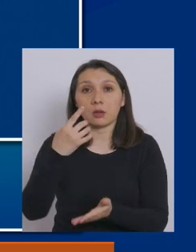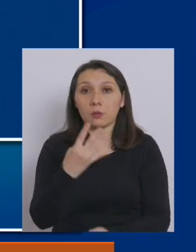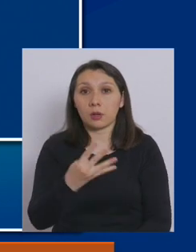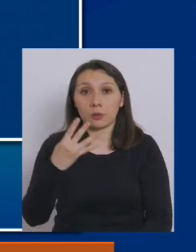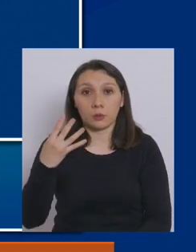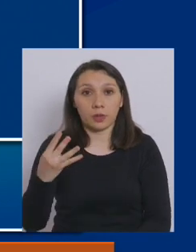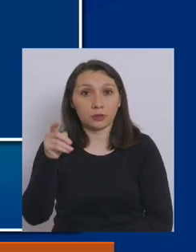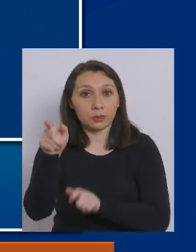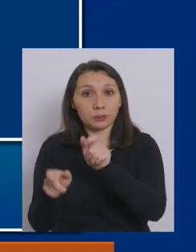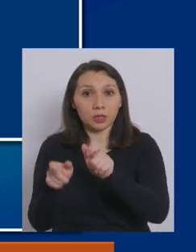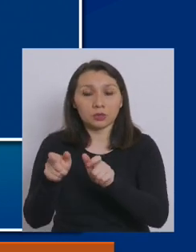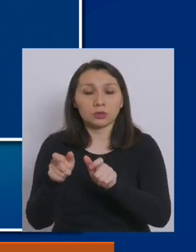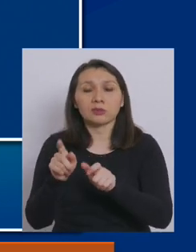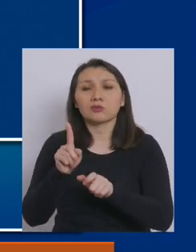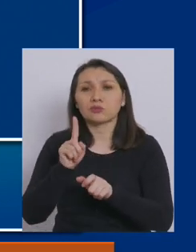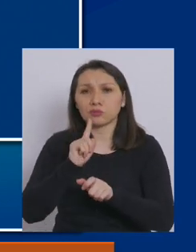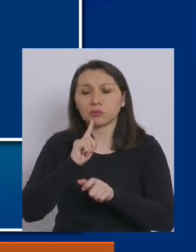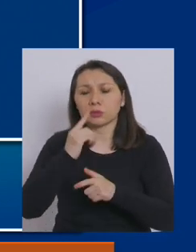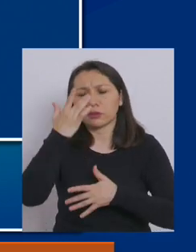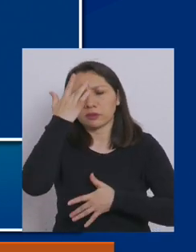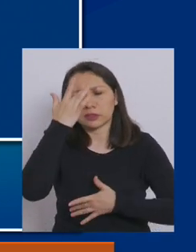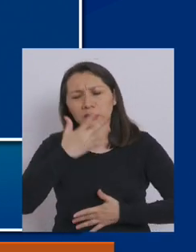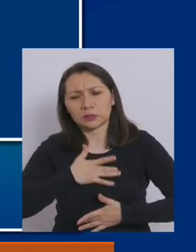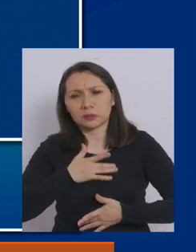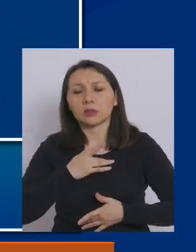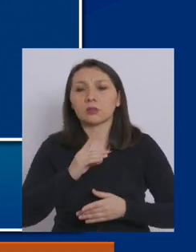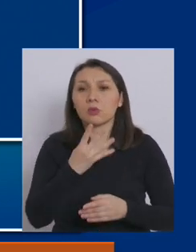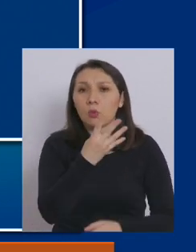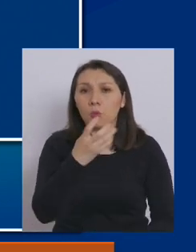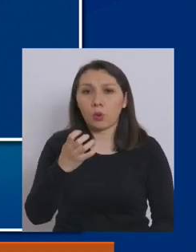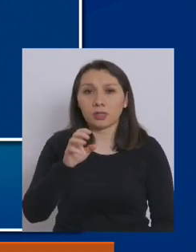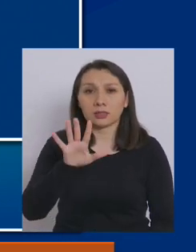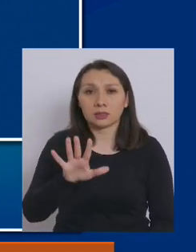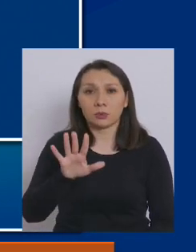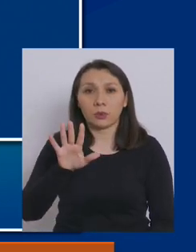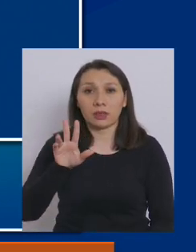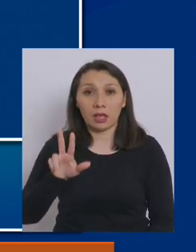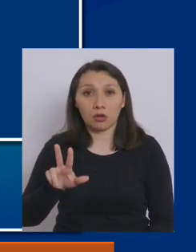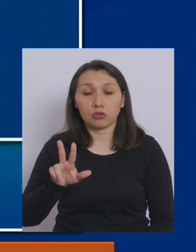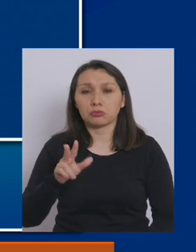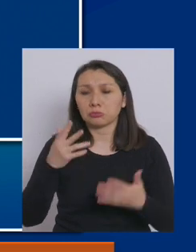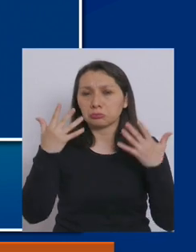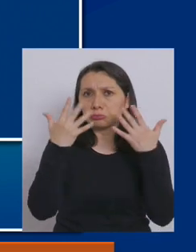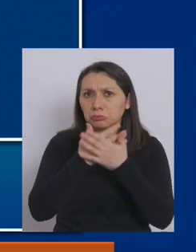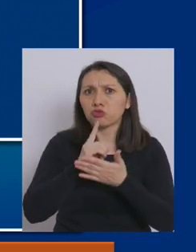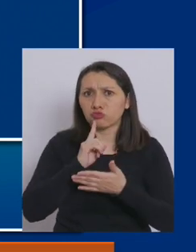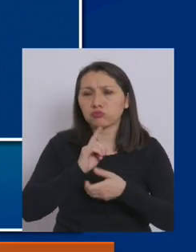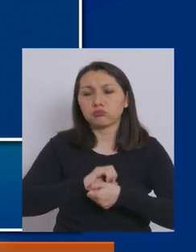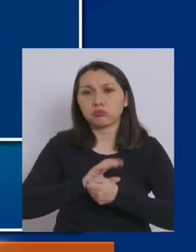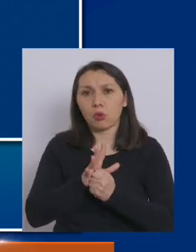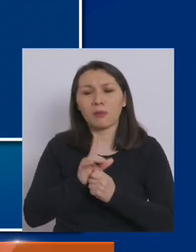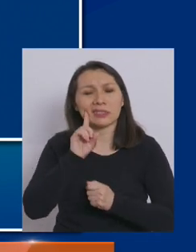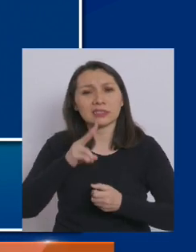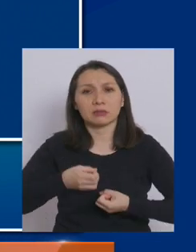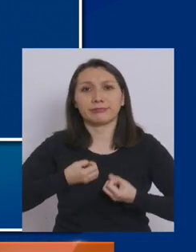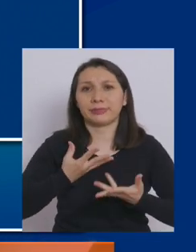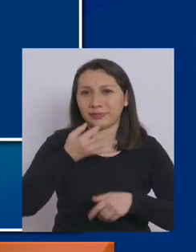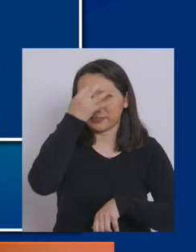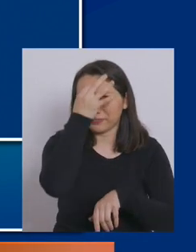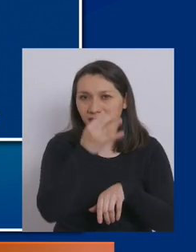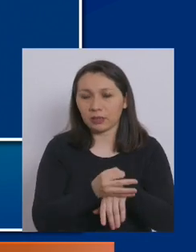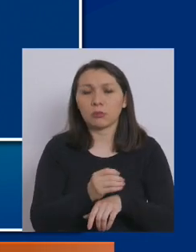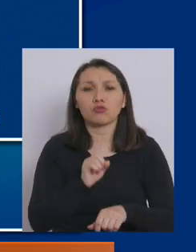son personas sintomáticas y 458 asintomáticos. Hay